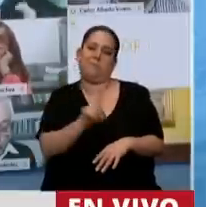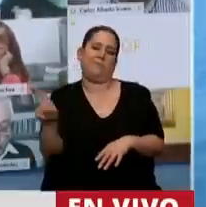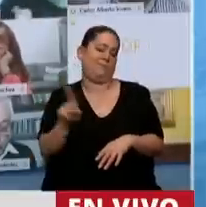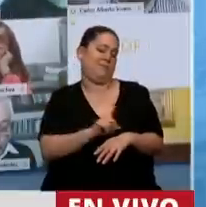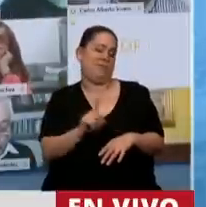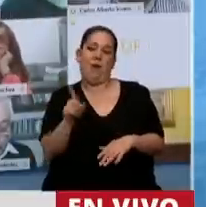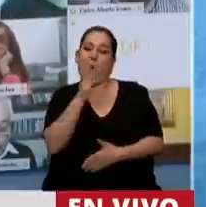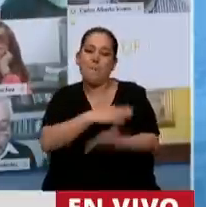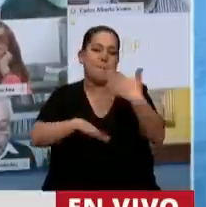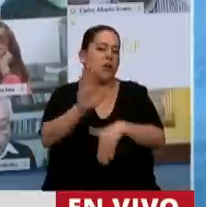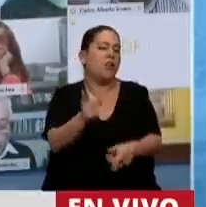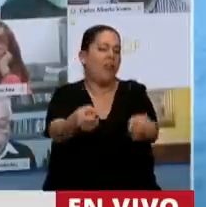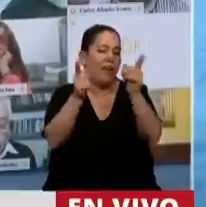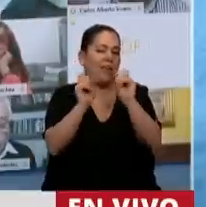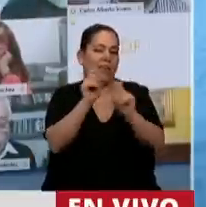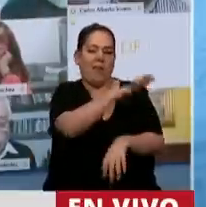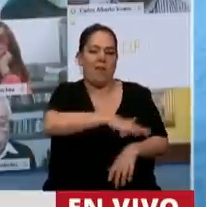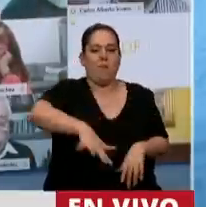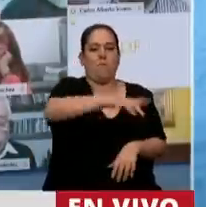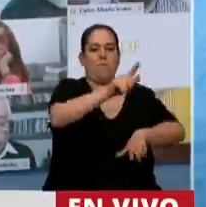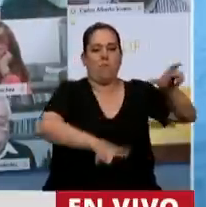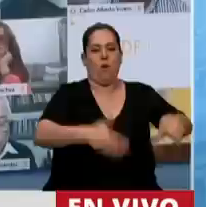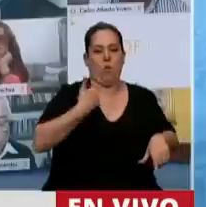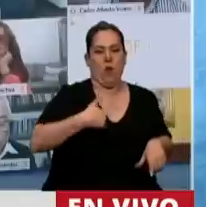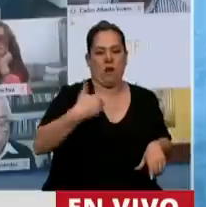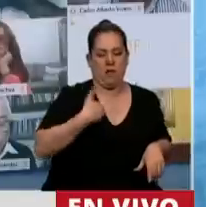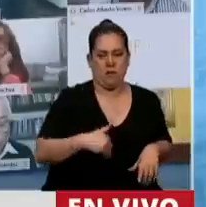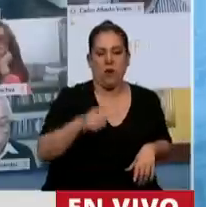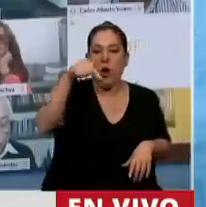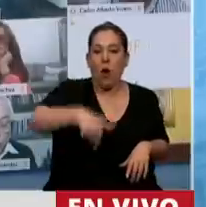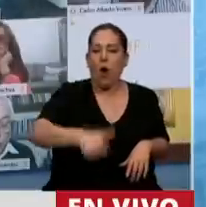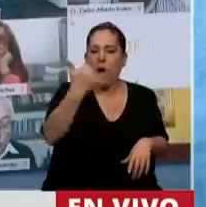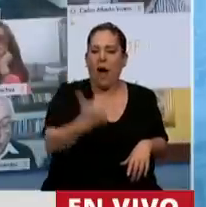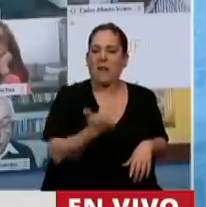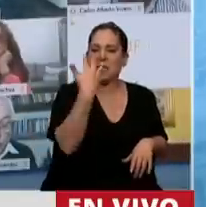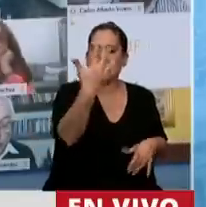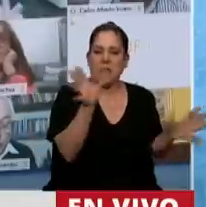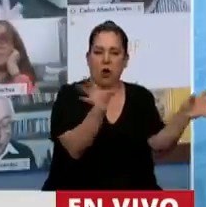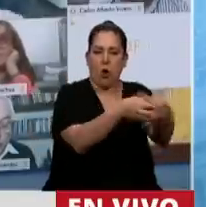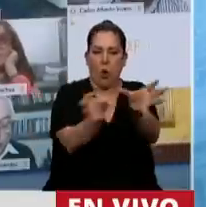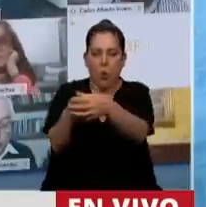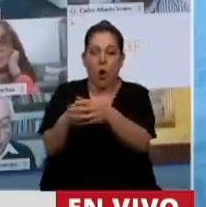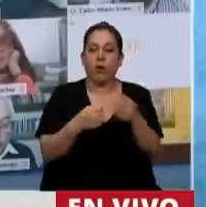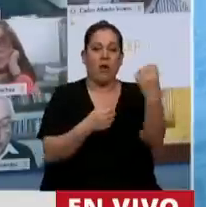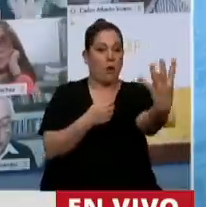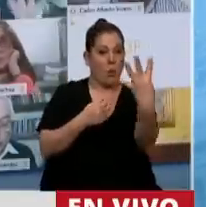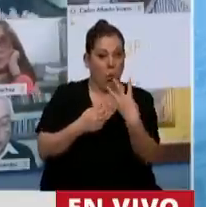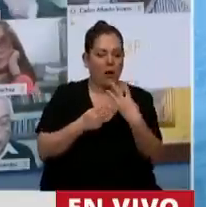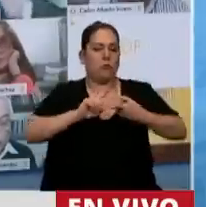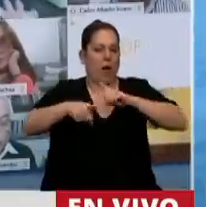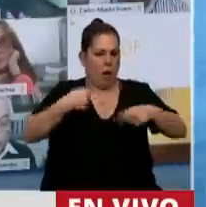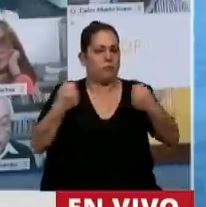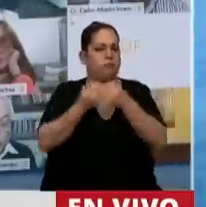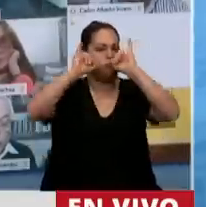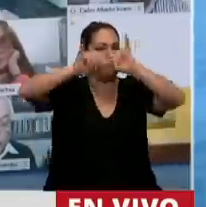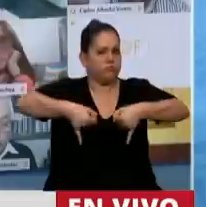mayoría la logró el pueblo. Hoy tenemos cinco bloques, cuatro acordaron seguir sesionando